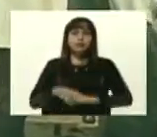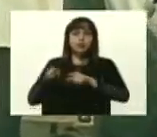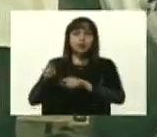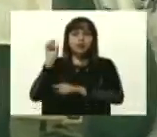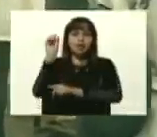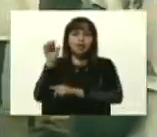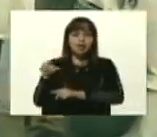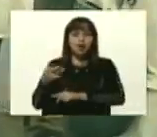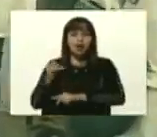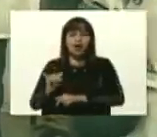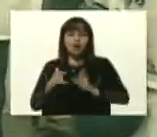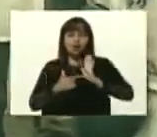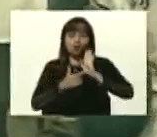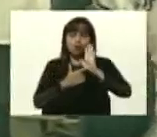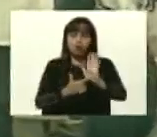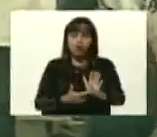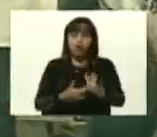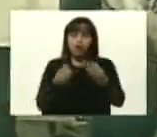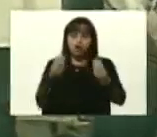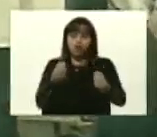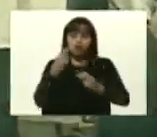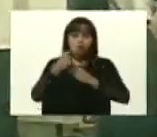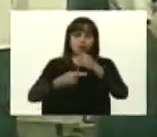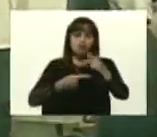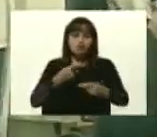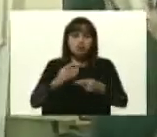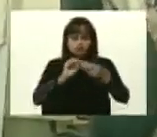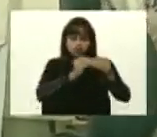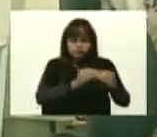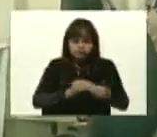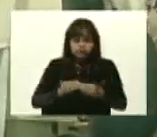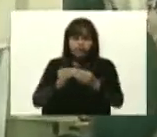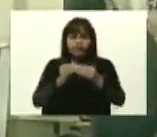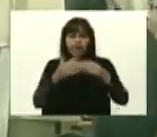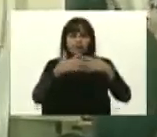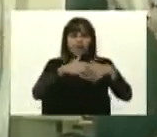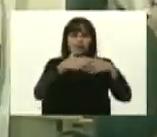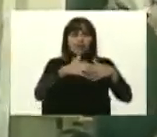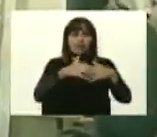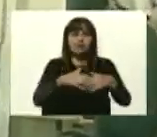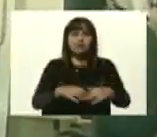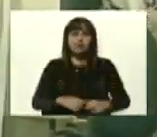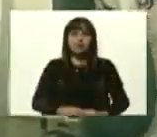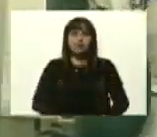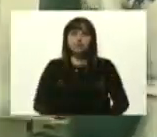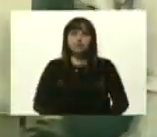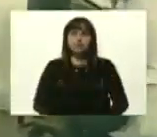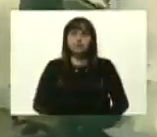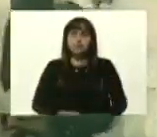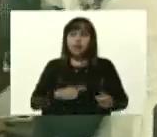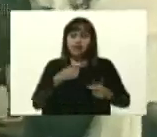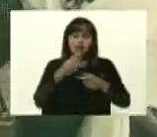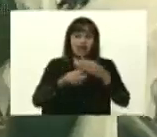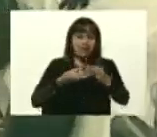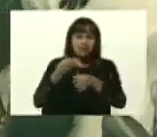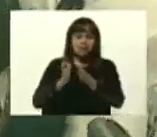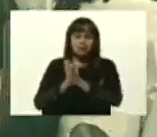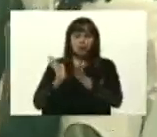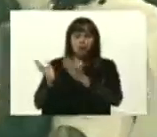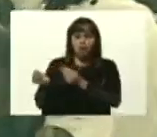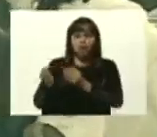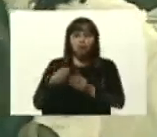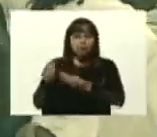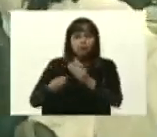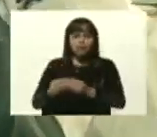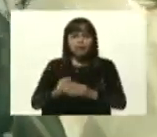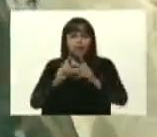tarjeta que vamos a mostrar en este momento cómo es su proceso de manufactura. Aquí en sistema... el proceso, Miguel? Sí, bueno, primero iniciamos con